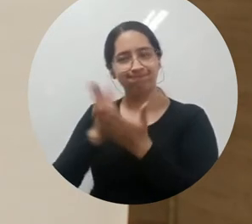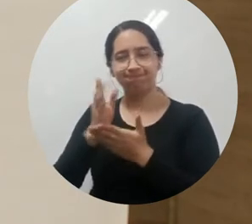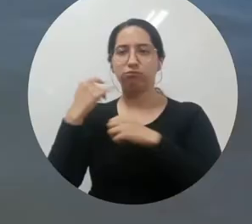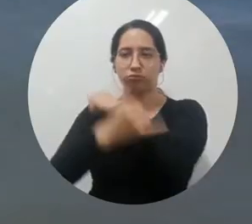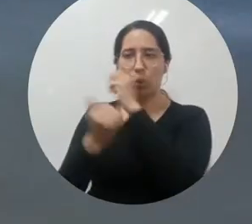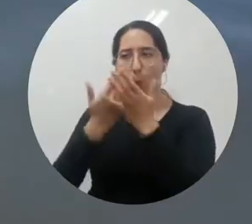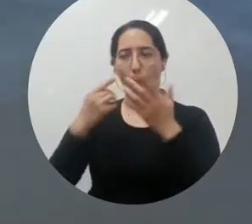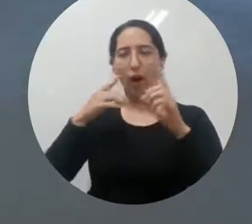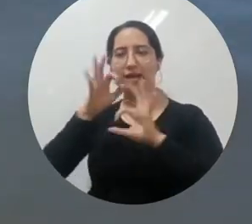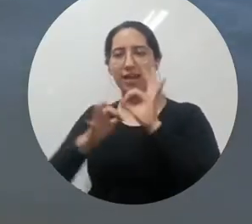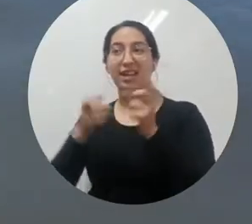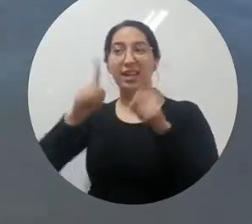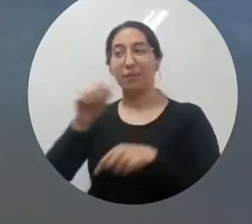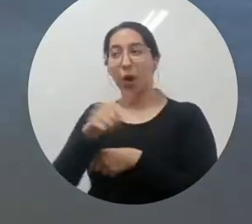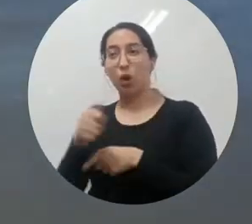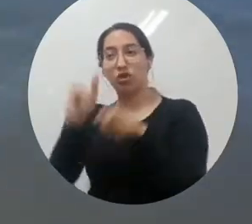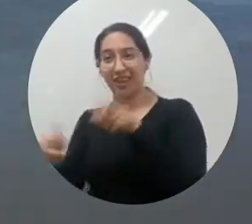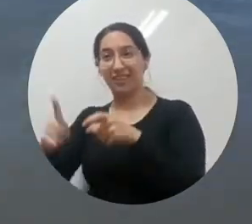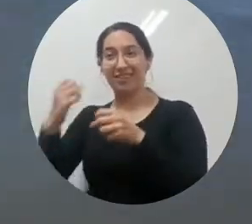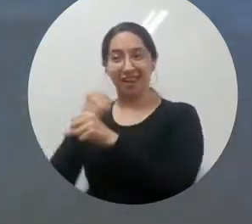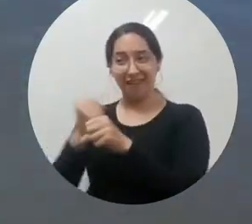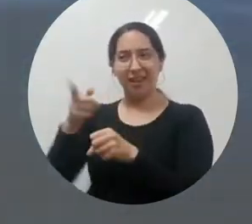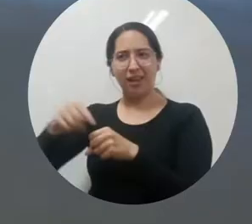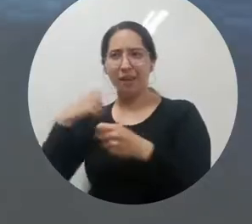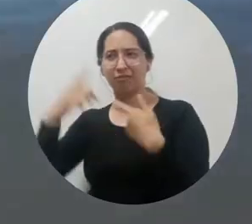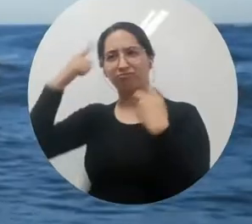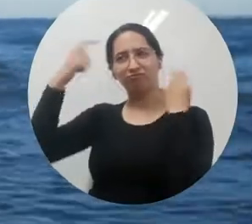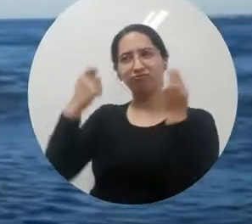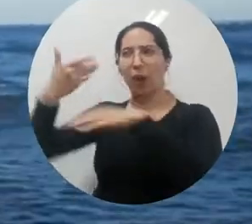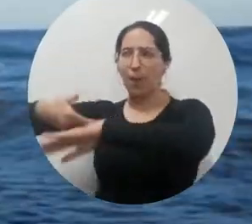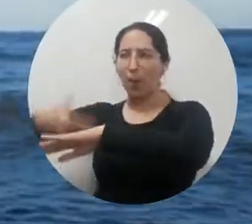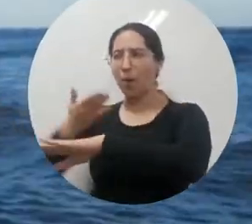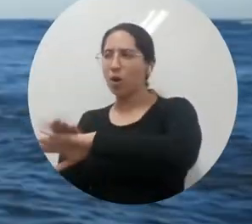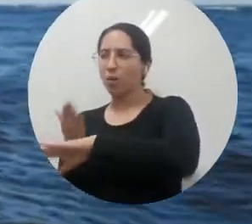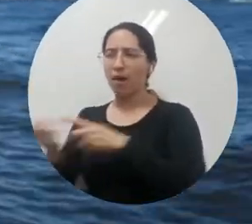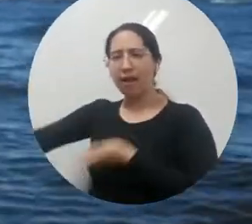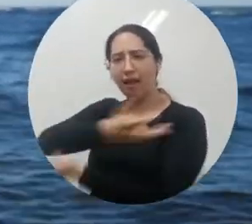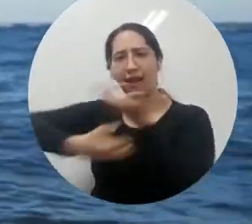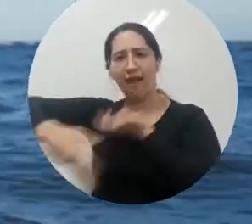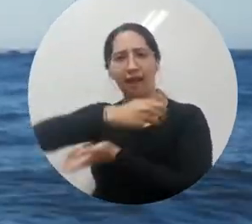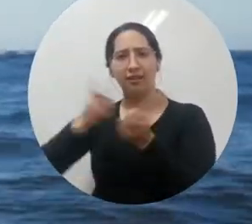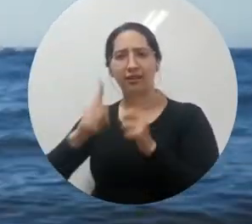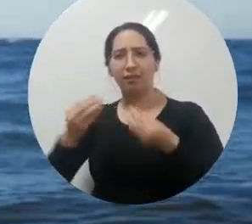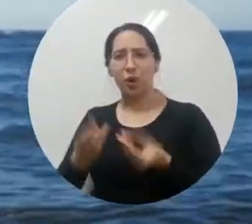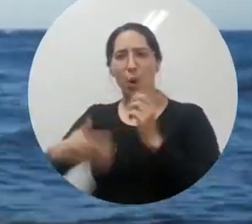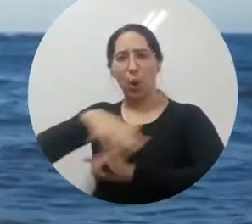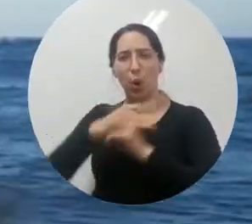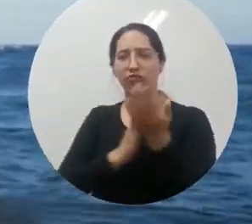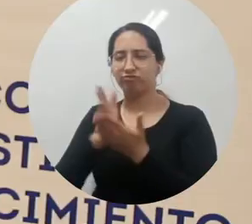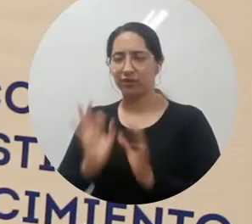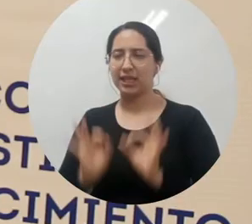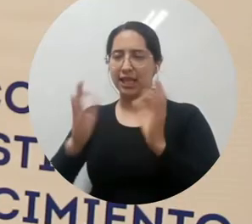artesanales para ver qué posibilidades tienen ellos de desarrollar opciones de ecoturismo, pero que sean sostenibles y que vengan desde la